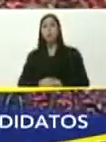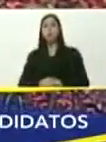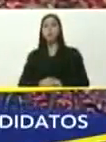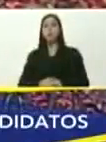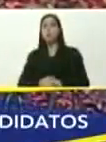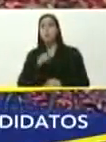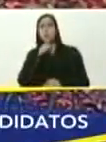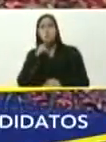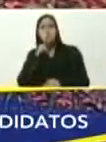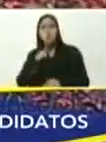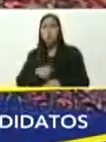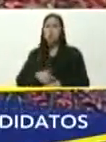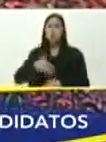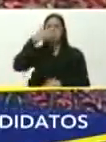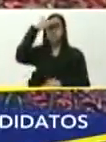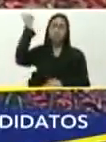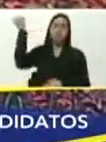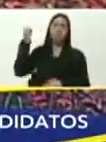me grabé el nombre,